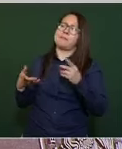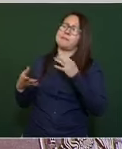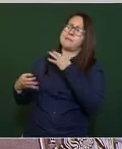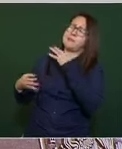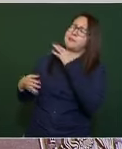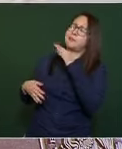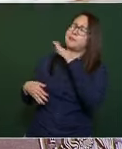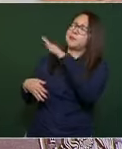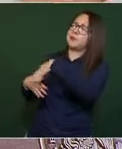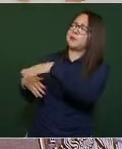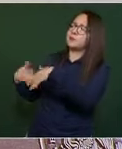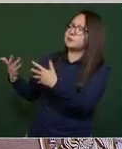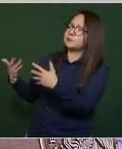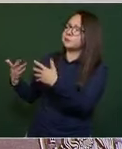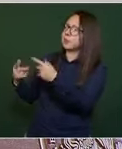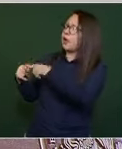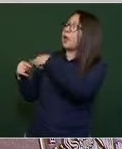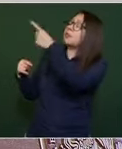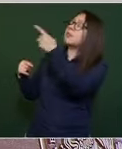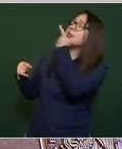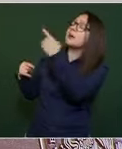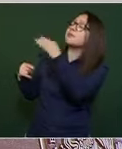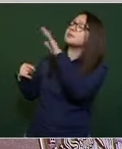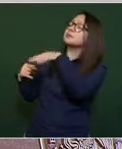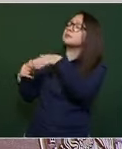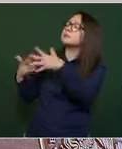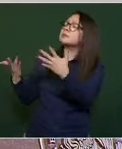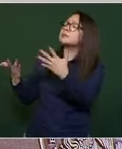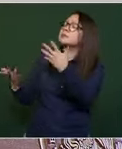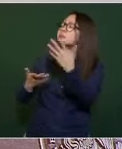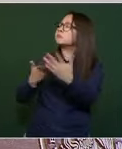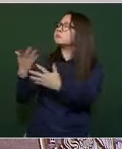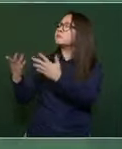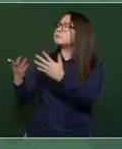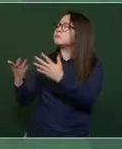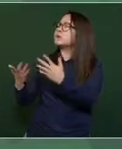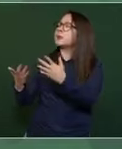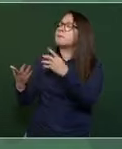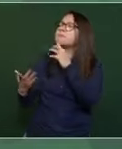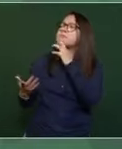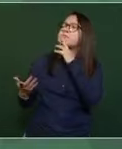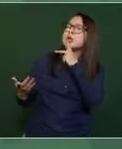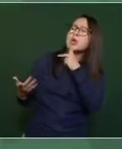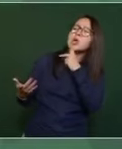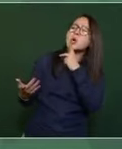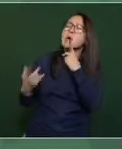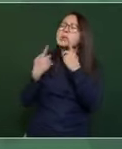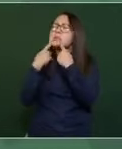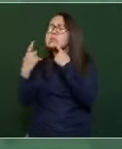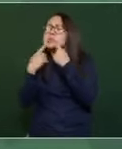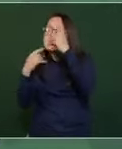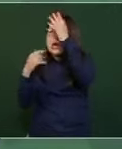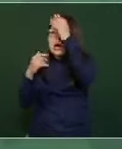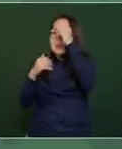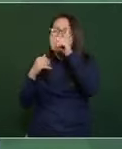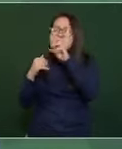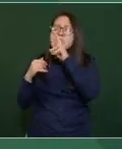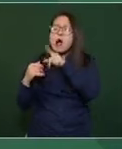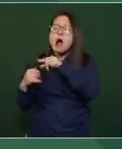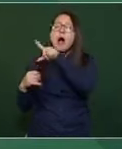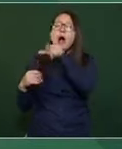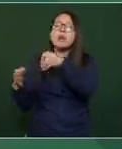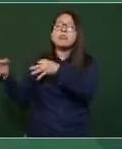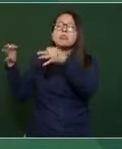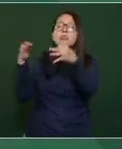se negociaba para que entrara en vigor después. No,